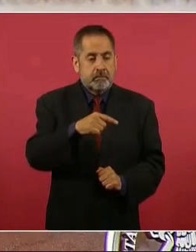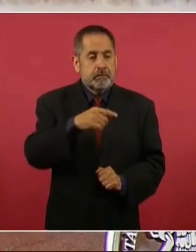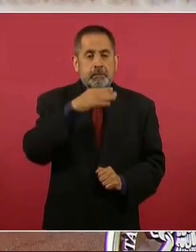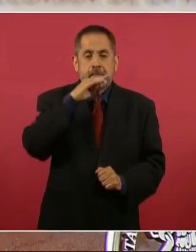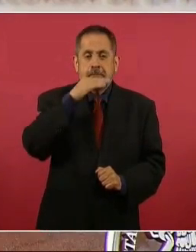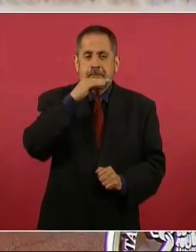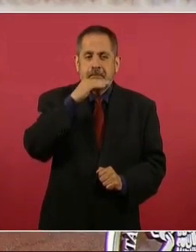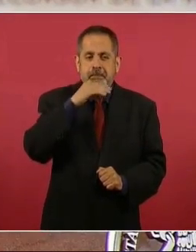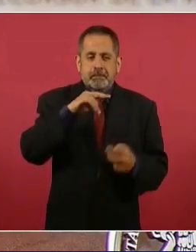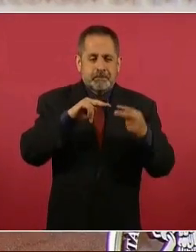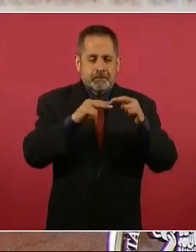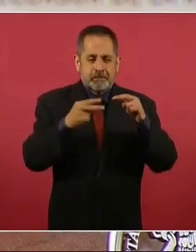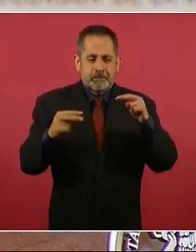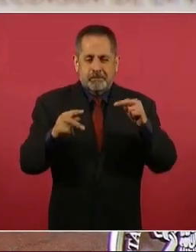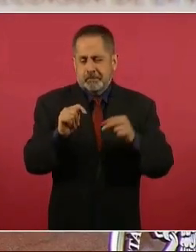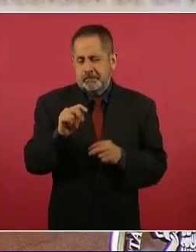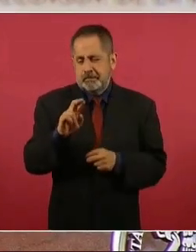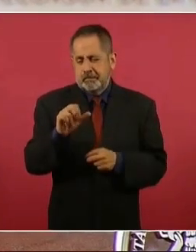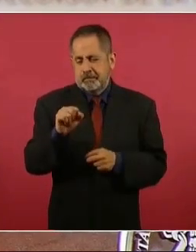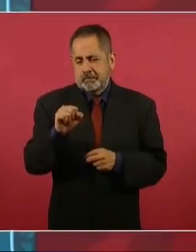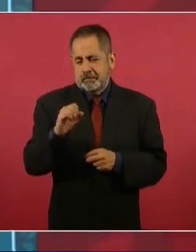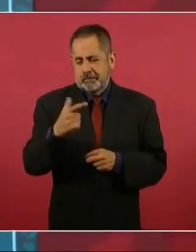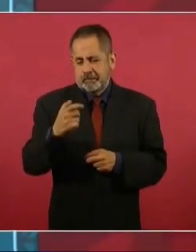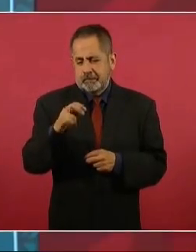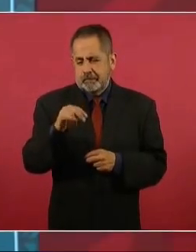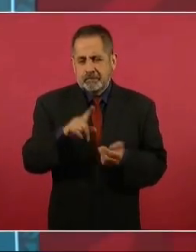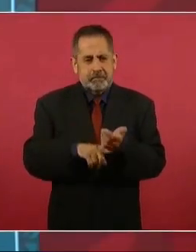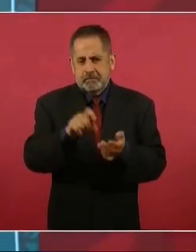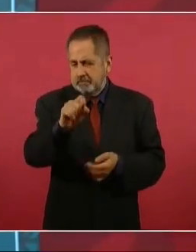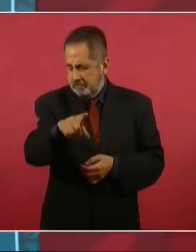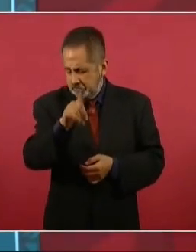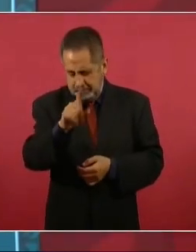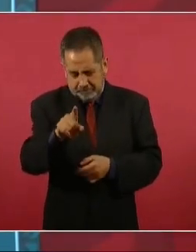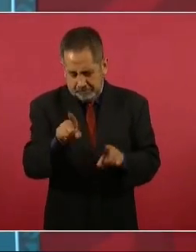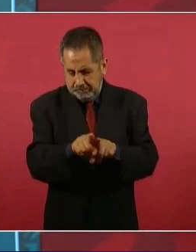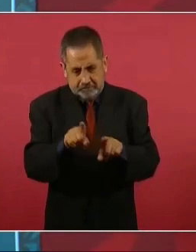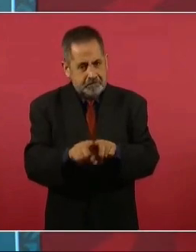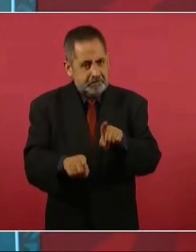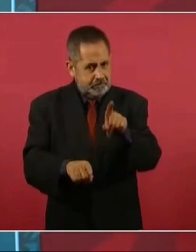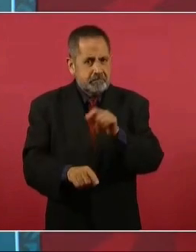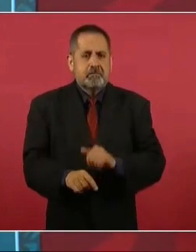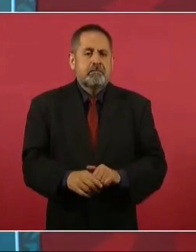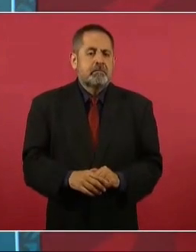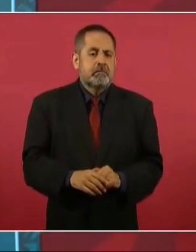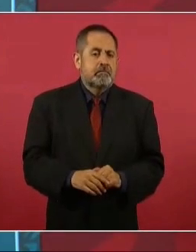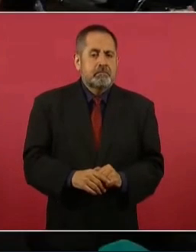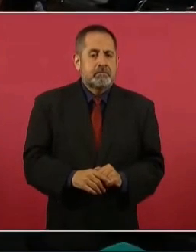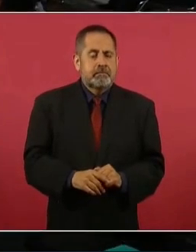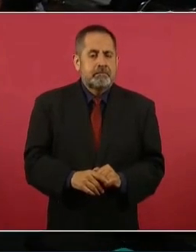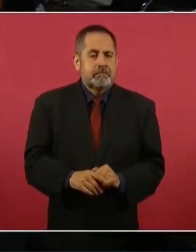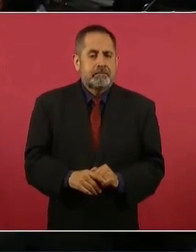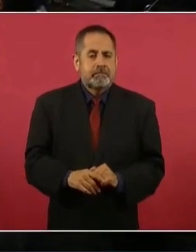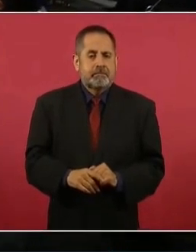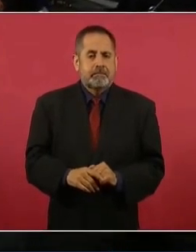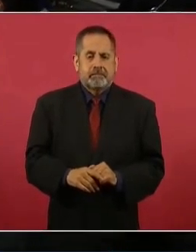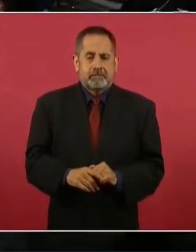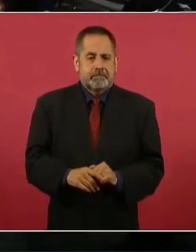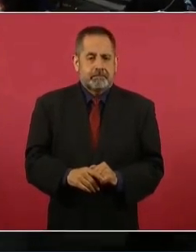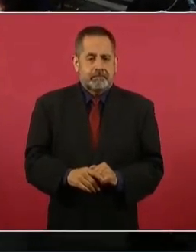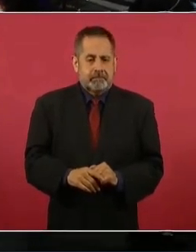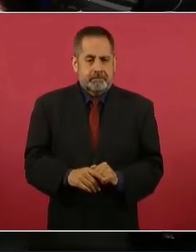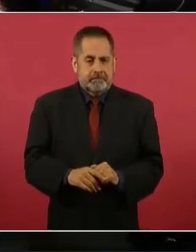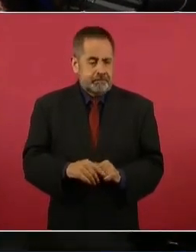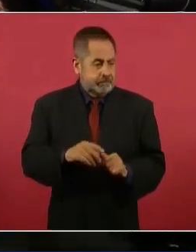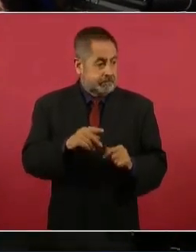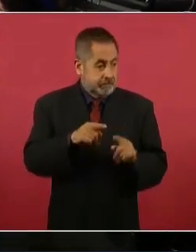también va a